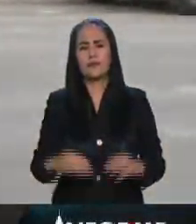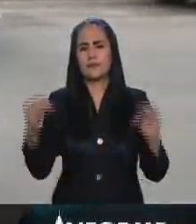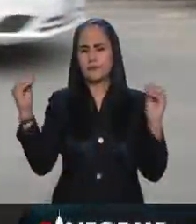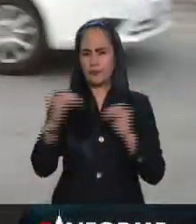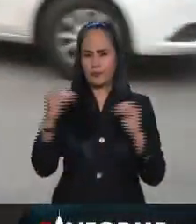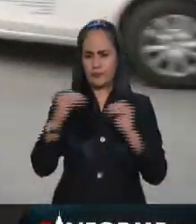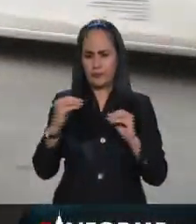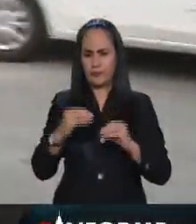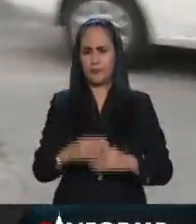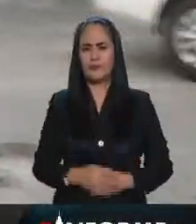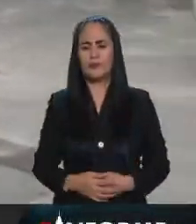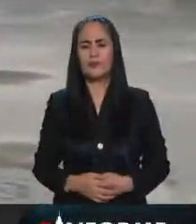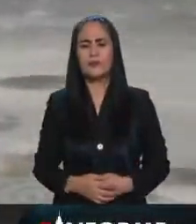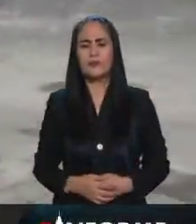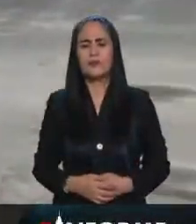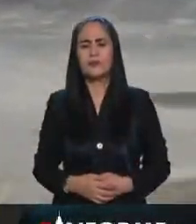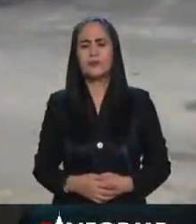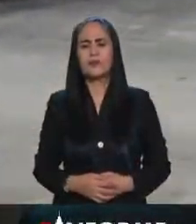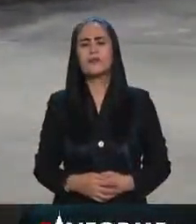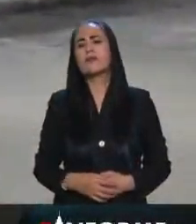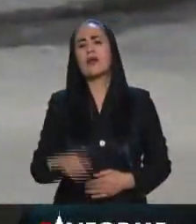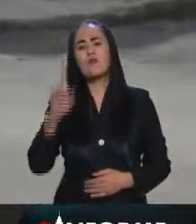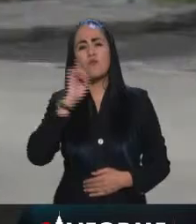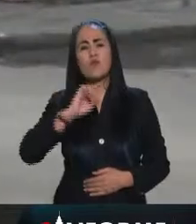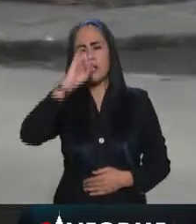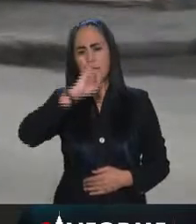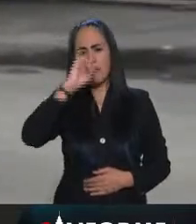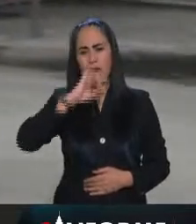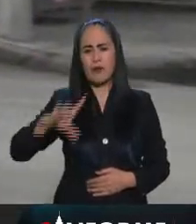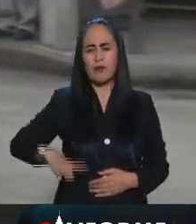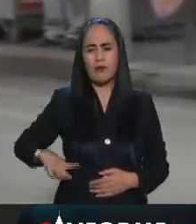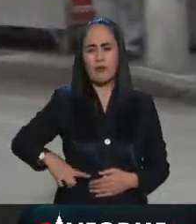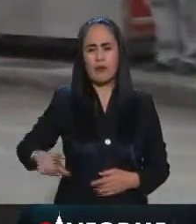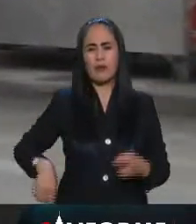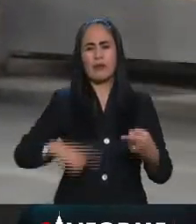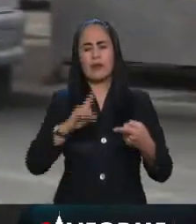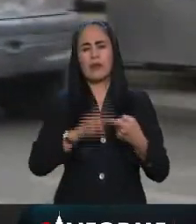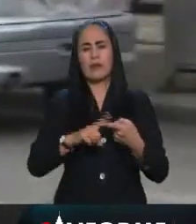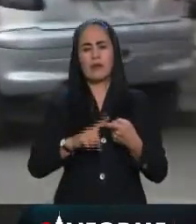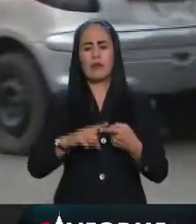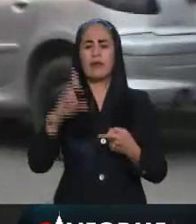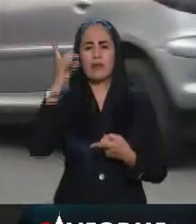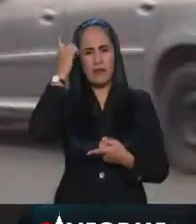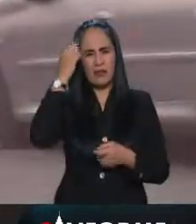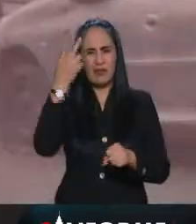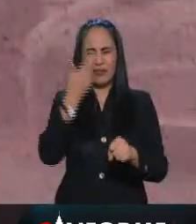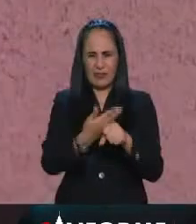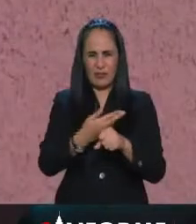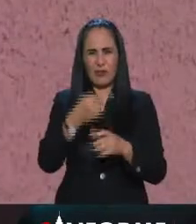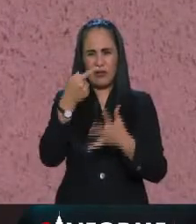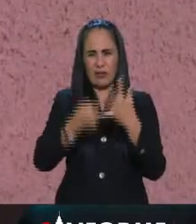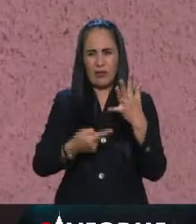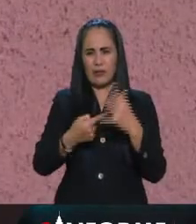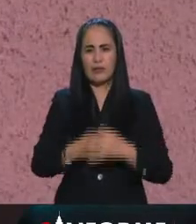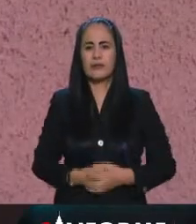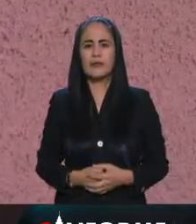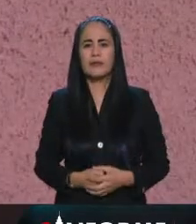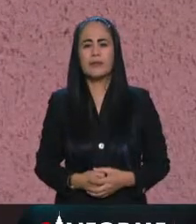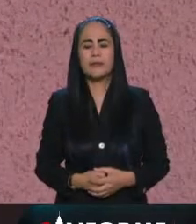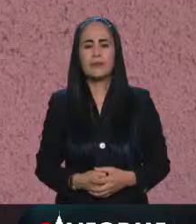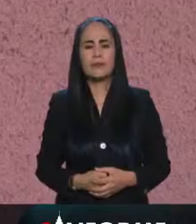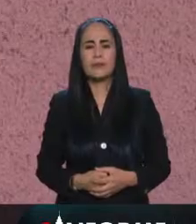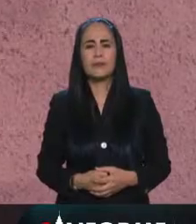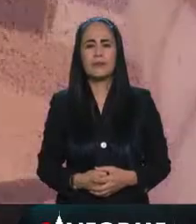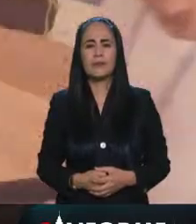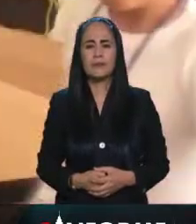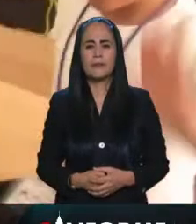la 4T defendiendo la casa de gobierno y está acá Jorge Naredo su cuenta de Twitter director de la ruta Polemón pero del otro lado